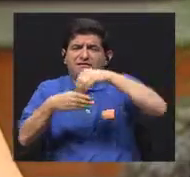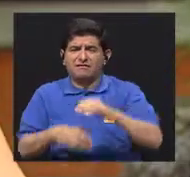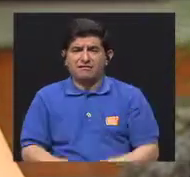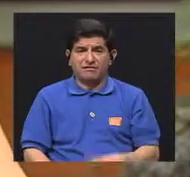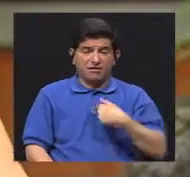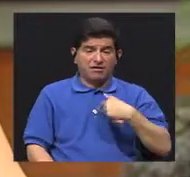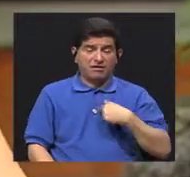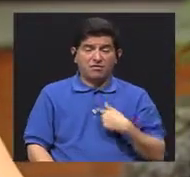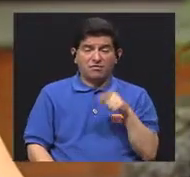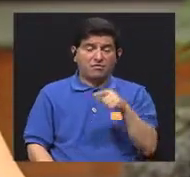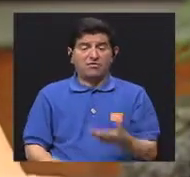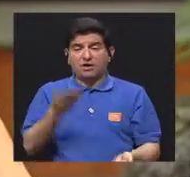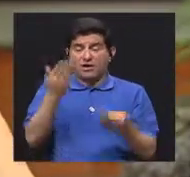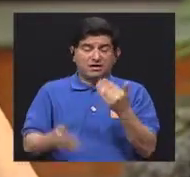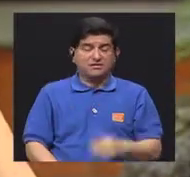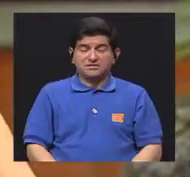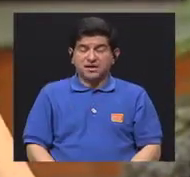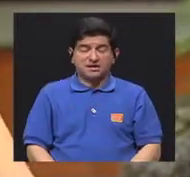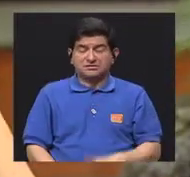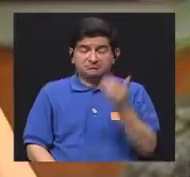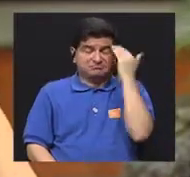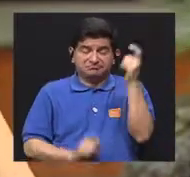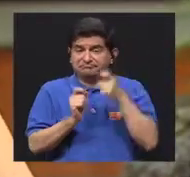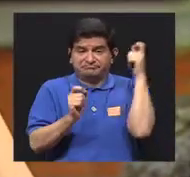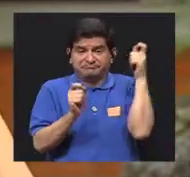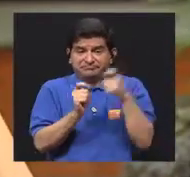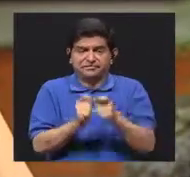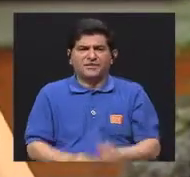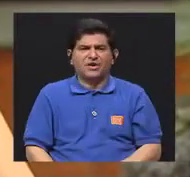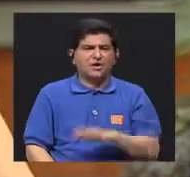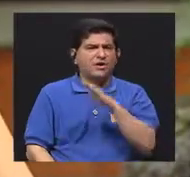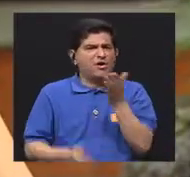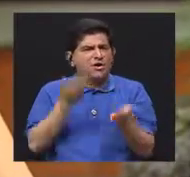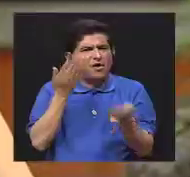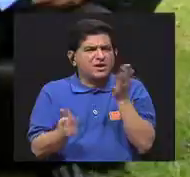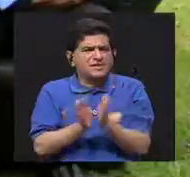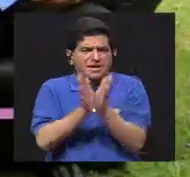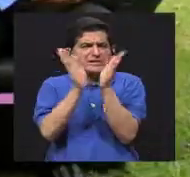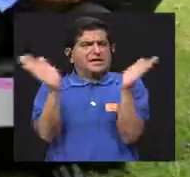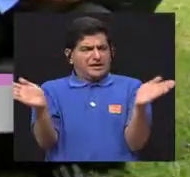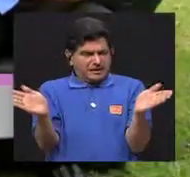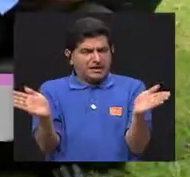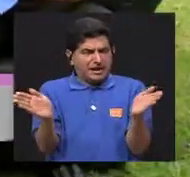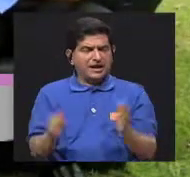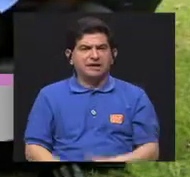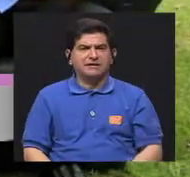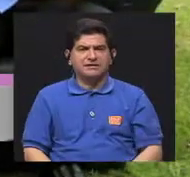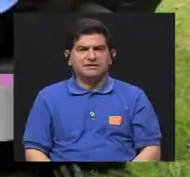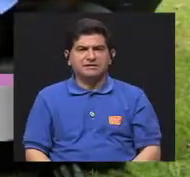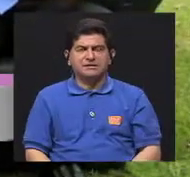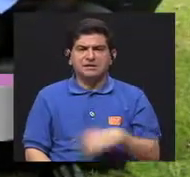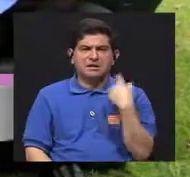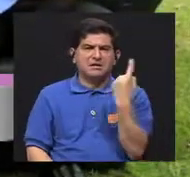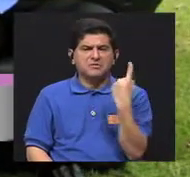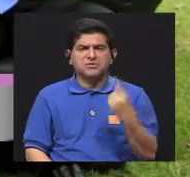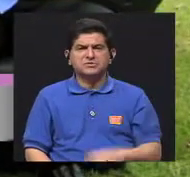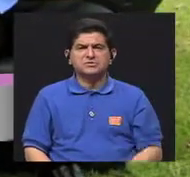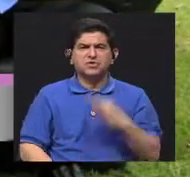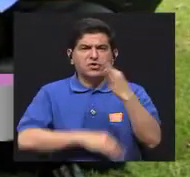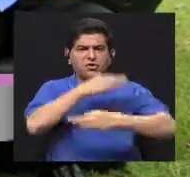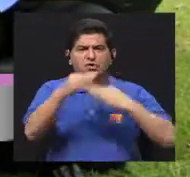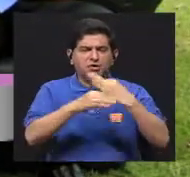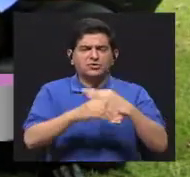final uno se pierde, tal vez. también... O muy genéricas, tal vez, de que dan como por dar recetas